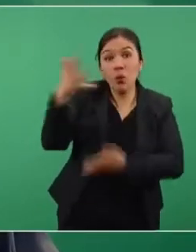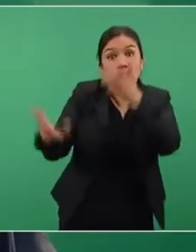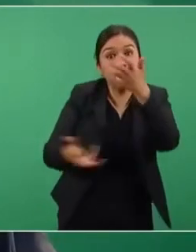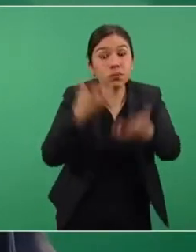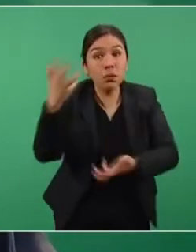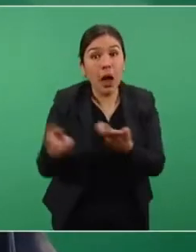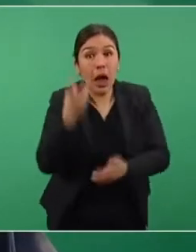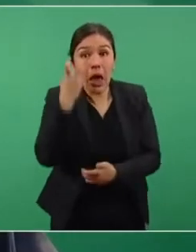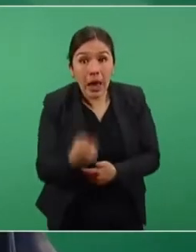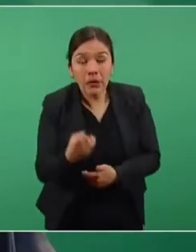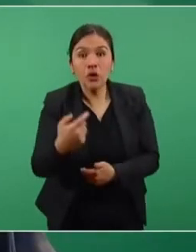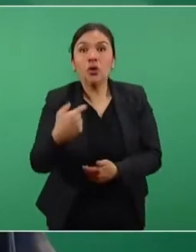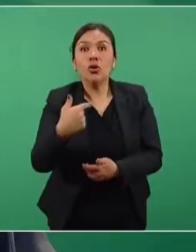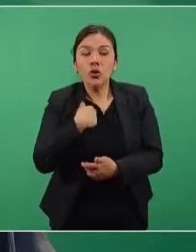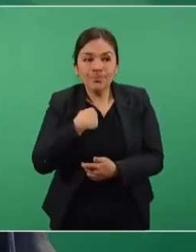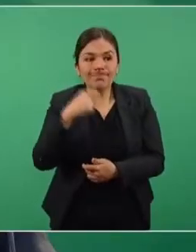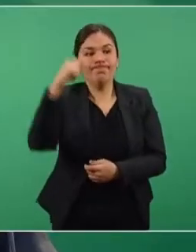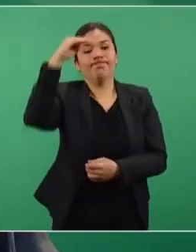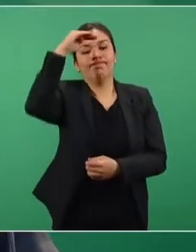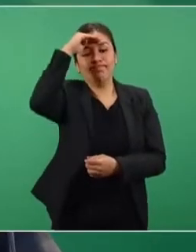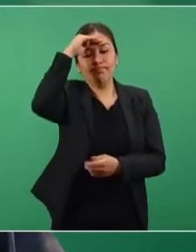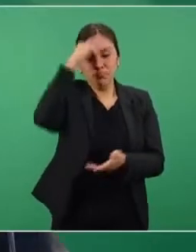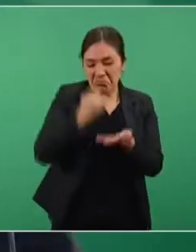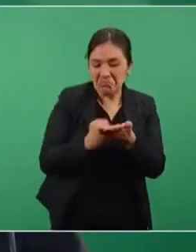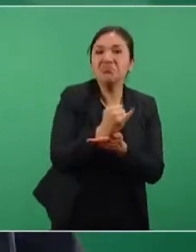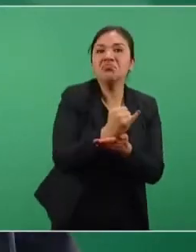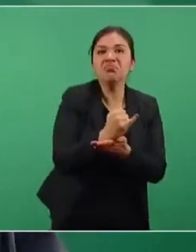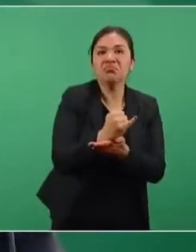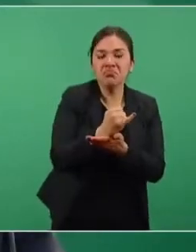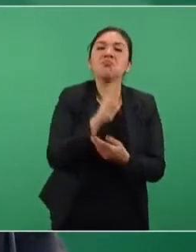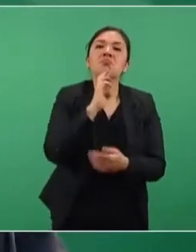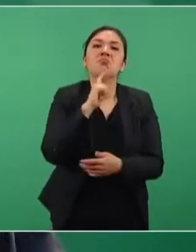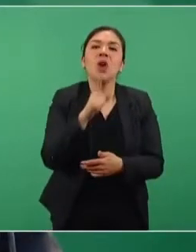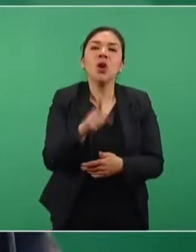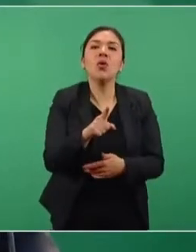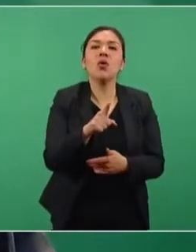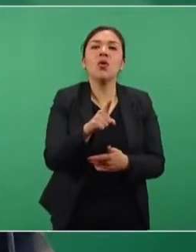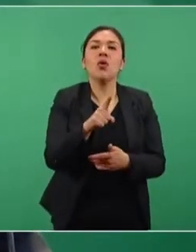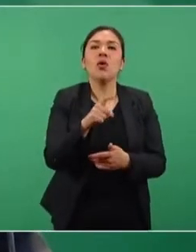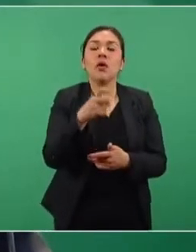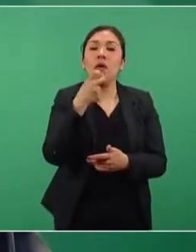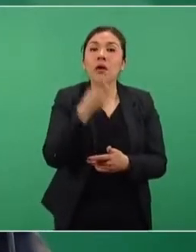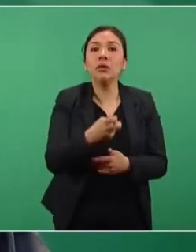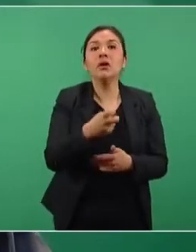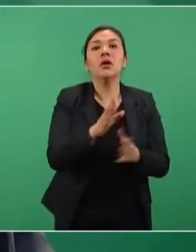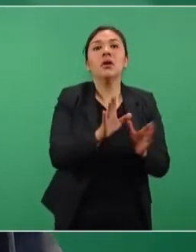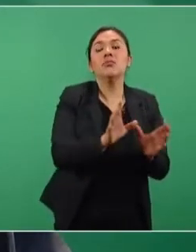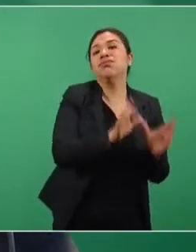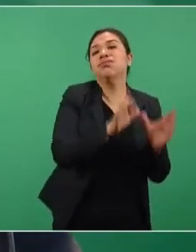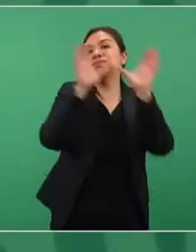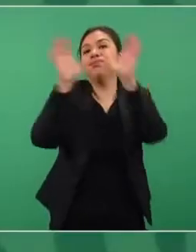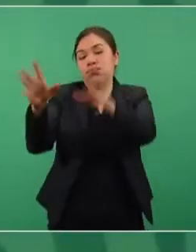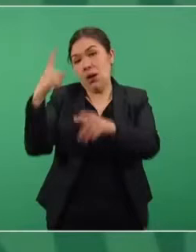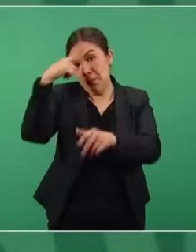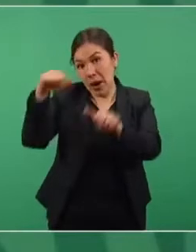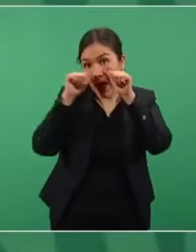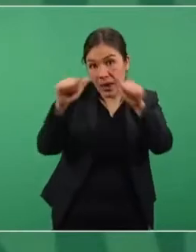toma la decisión de enviar refuerzos. Es más,